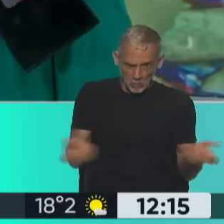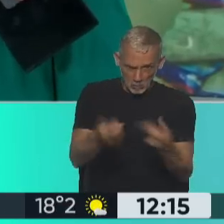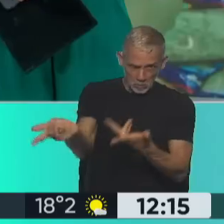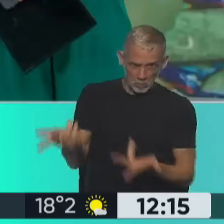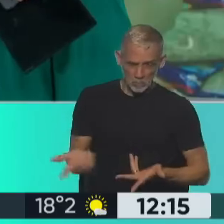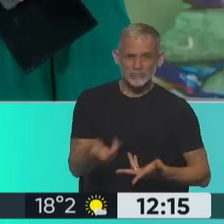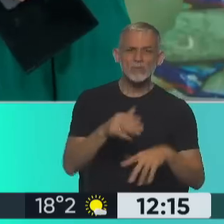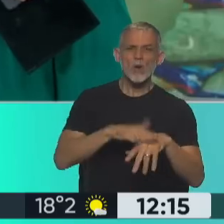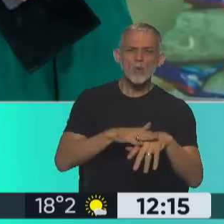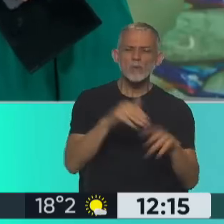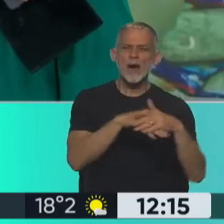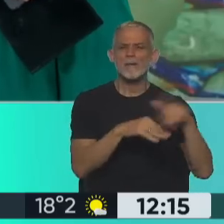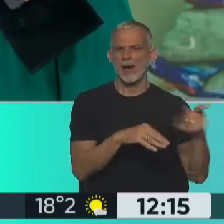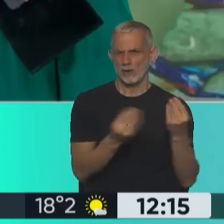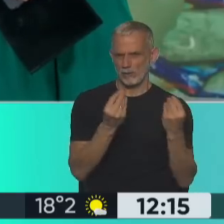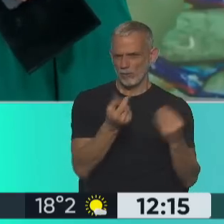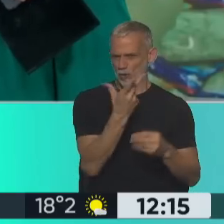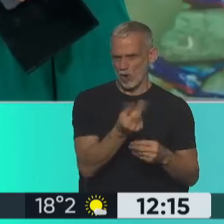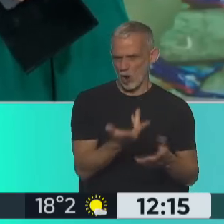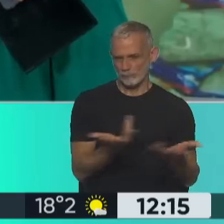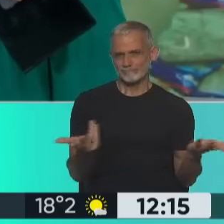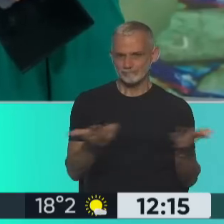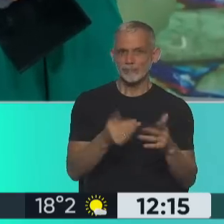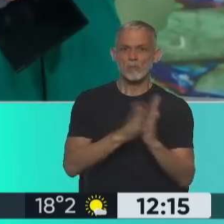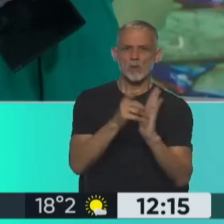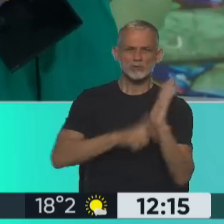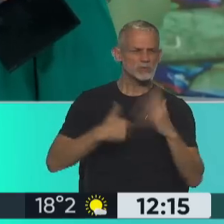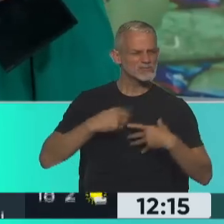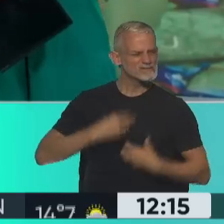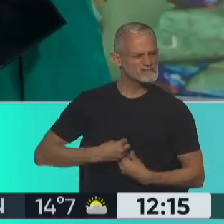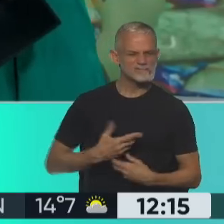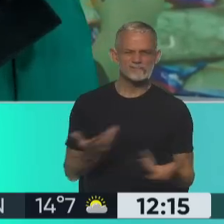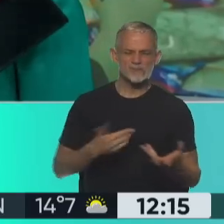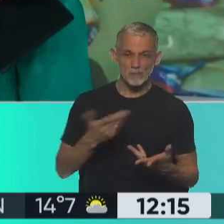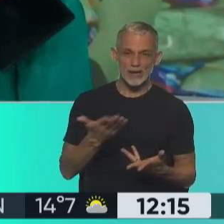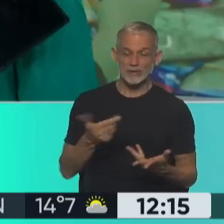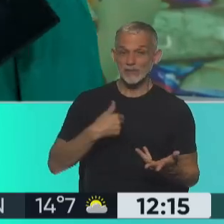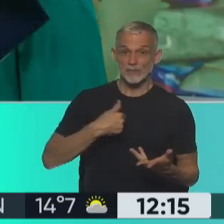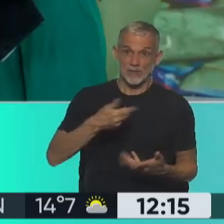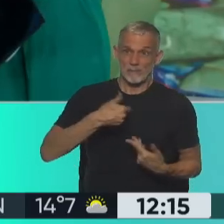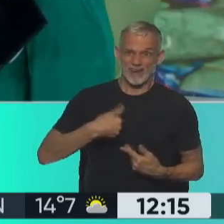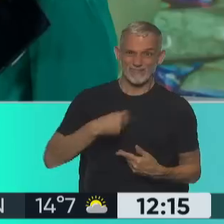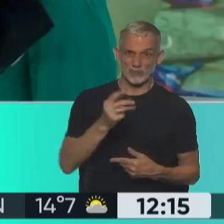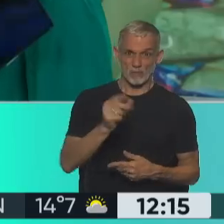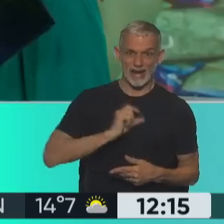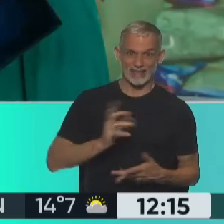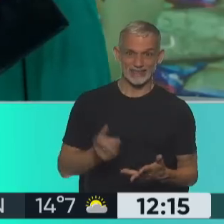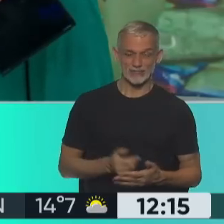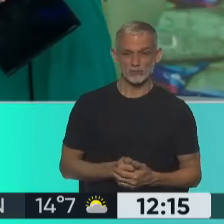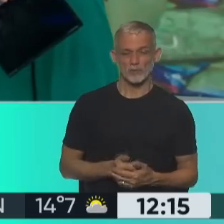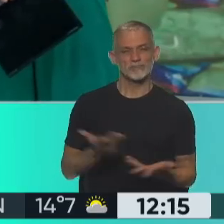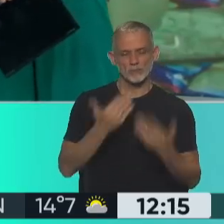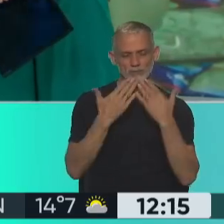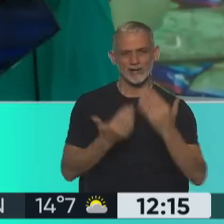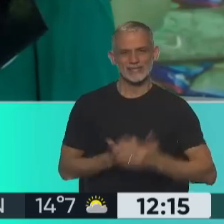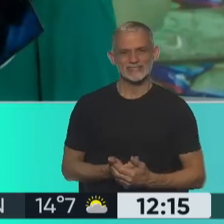que no por culpa de los bancos, hoy el monotributista se sienta frustrado porque la medida existe. quede sin el beneficio de ese crédito. Noelia, muchas